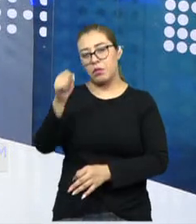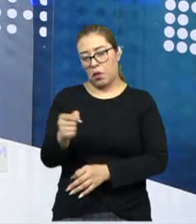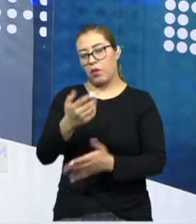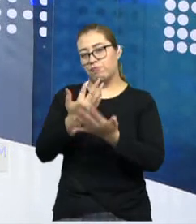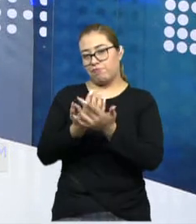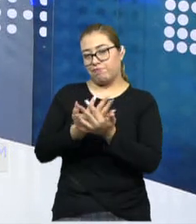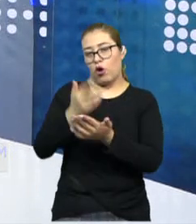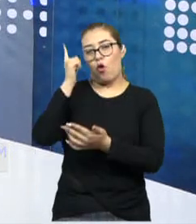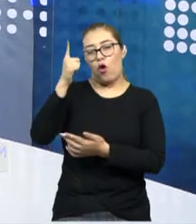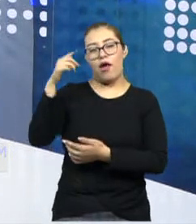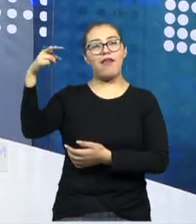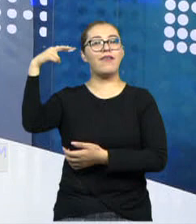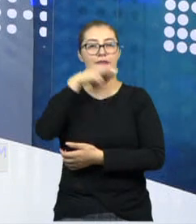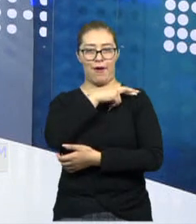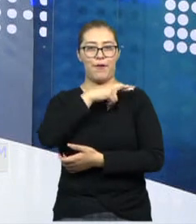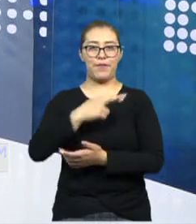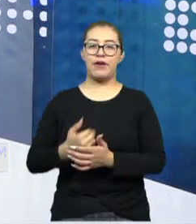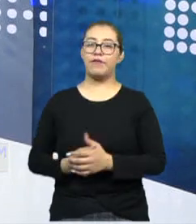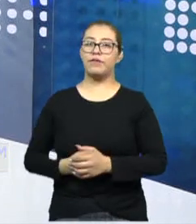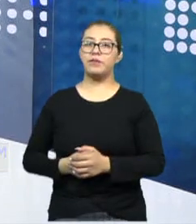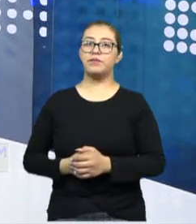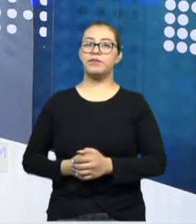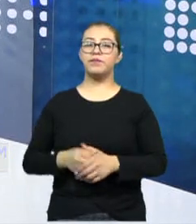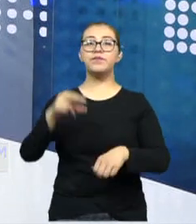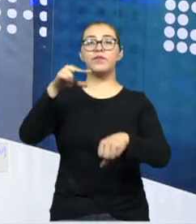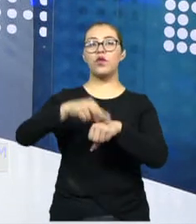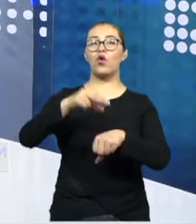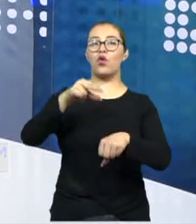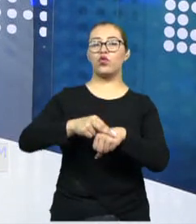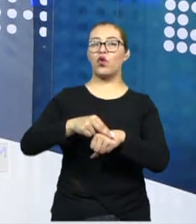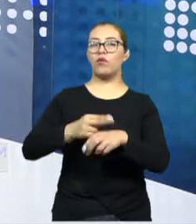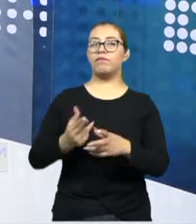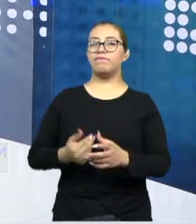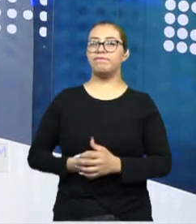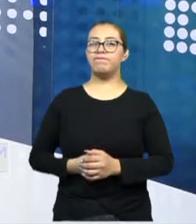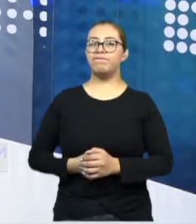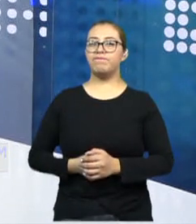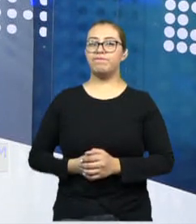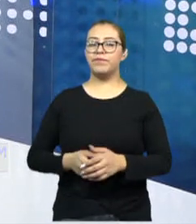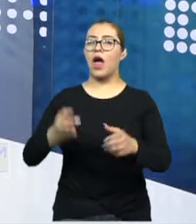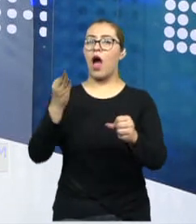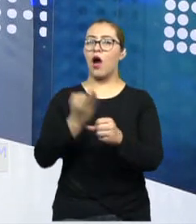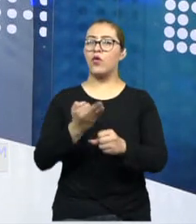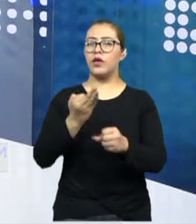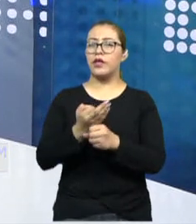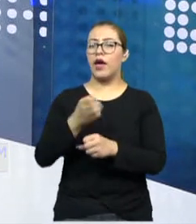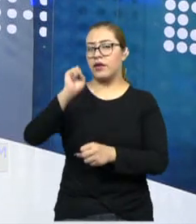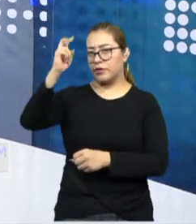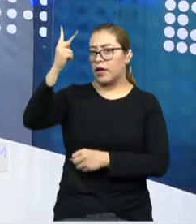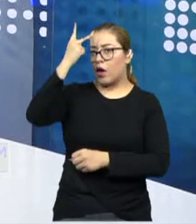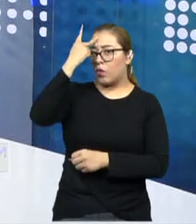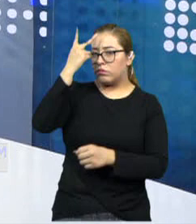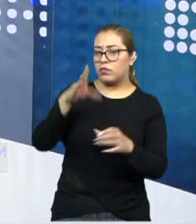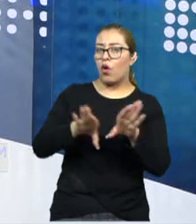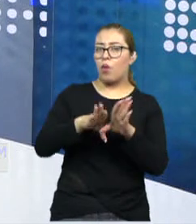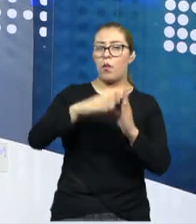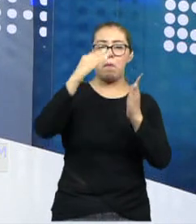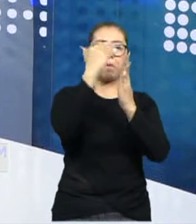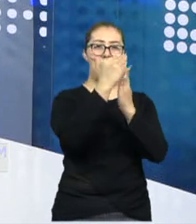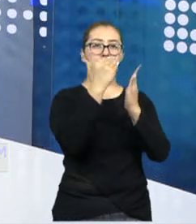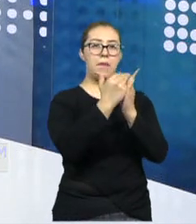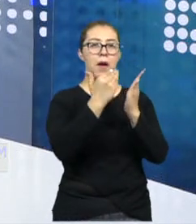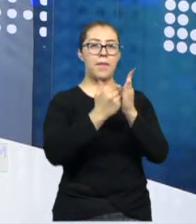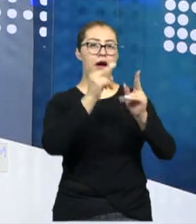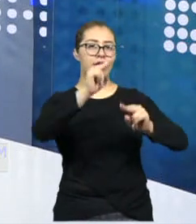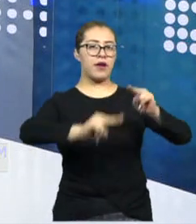esperamos que sea lo más pronto posible. Doctor, ¿en qué lugar se encuentra nuestra entidad federativa en casos de COVID-19